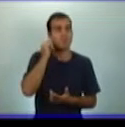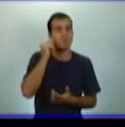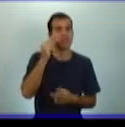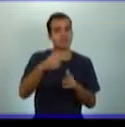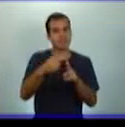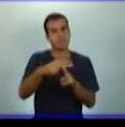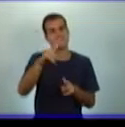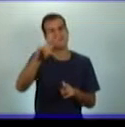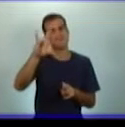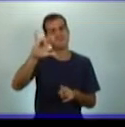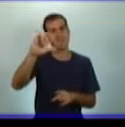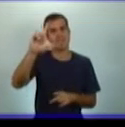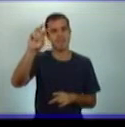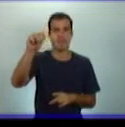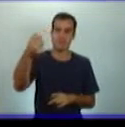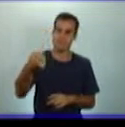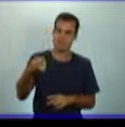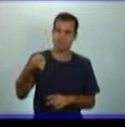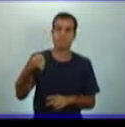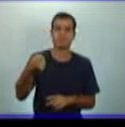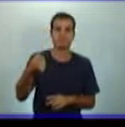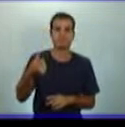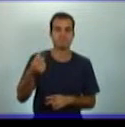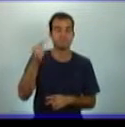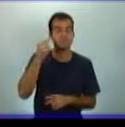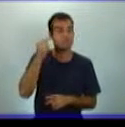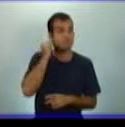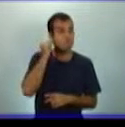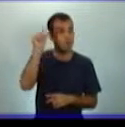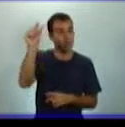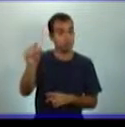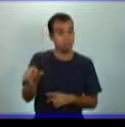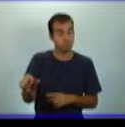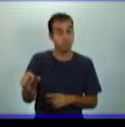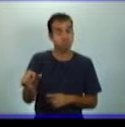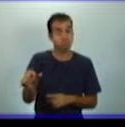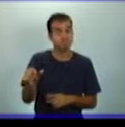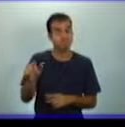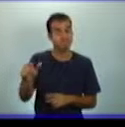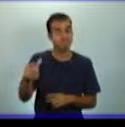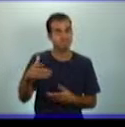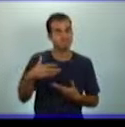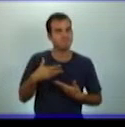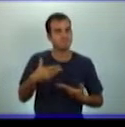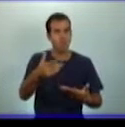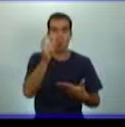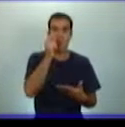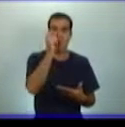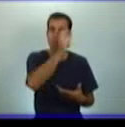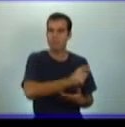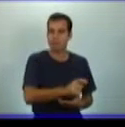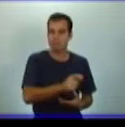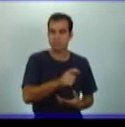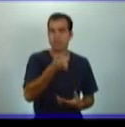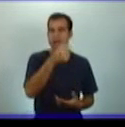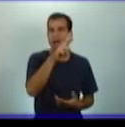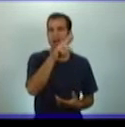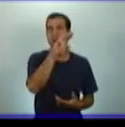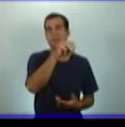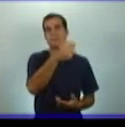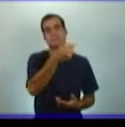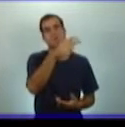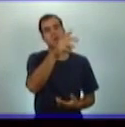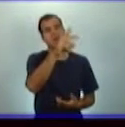Guilloac, una mujer que diría de ella Armando Jarr, es una